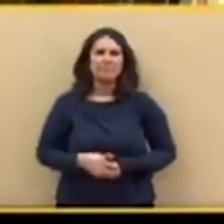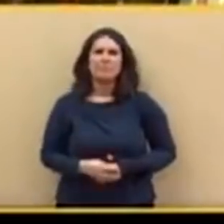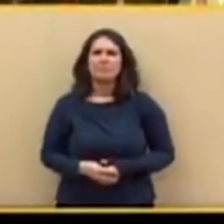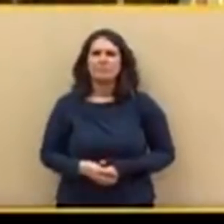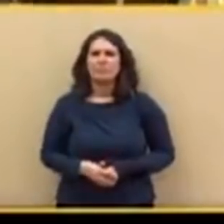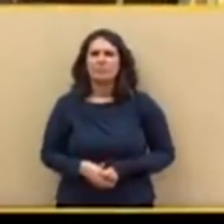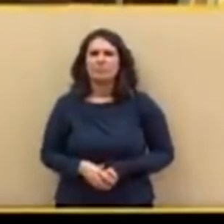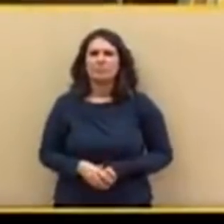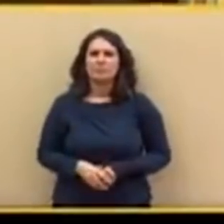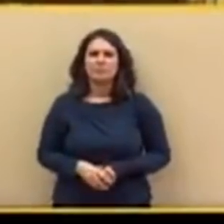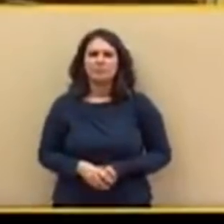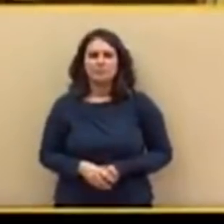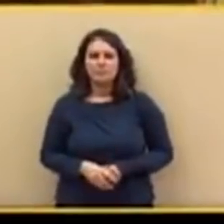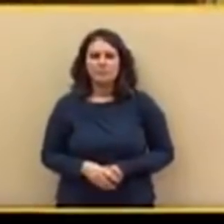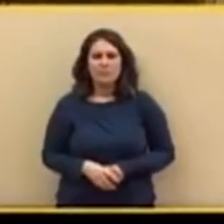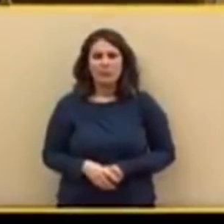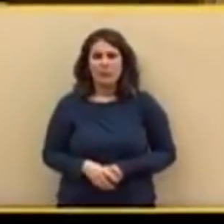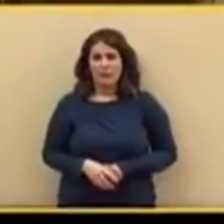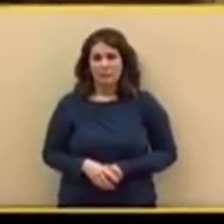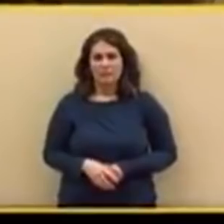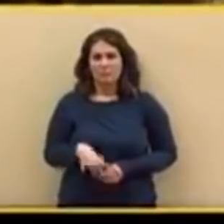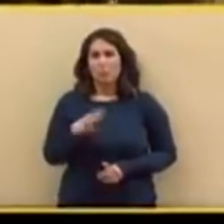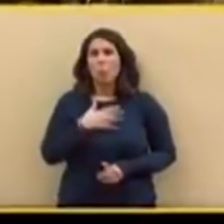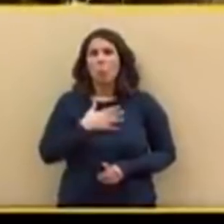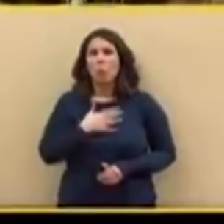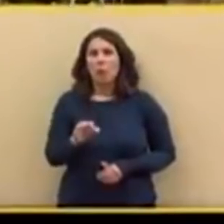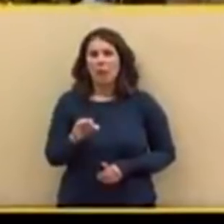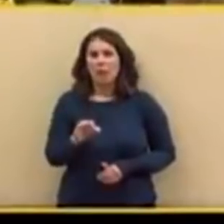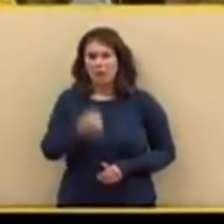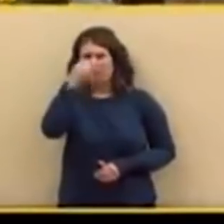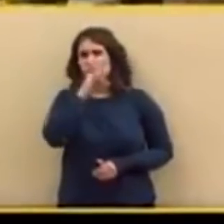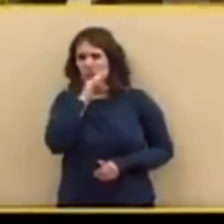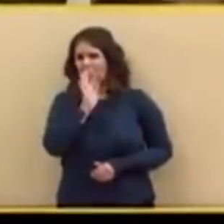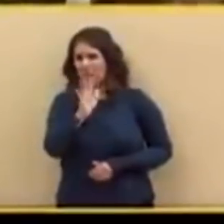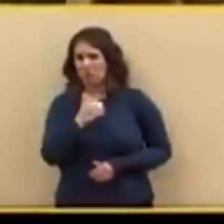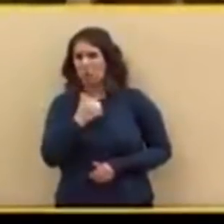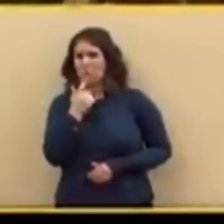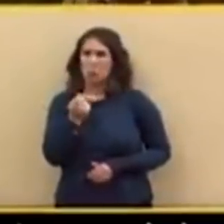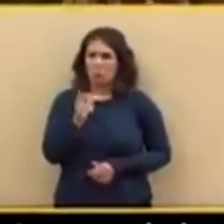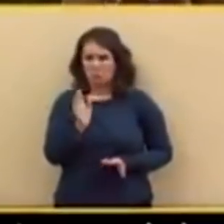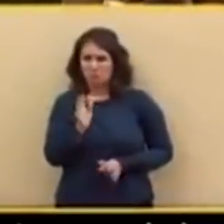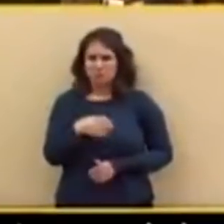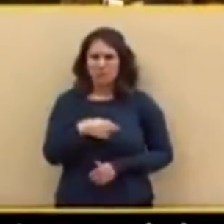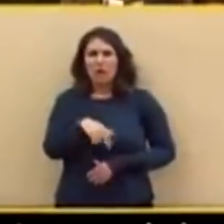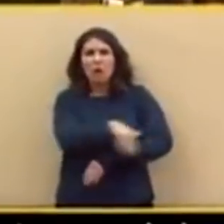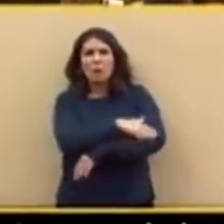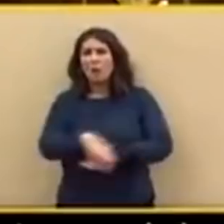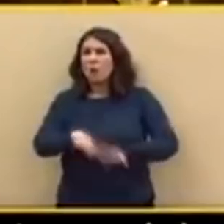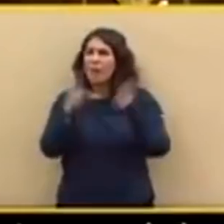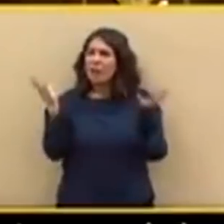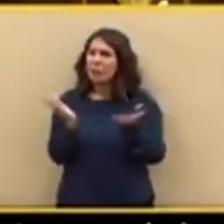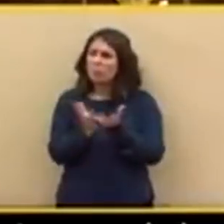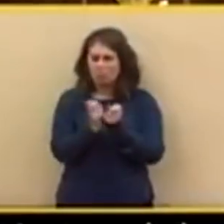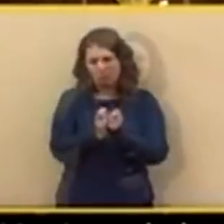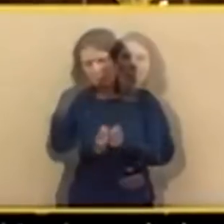Y quizá me quede corto, señor Sánchez. Y es el gobierno del mundo que peor ha afrontado la